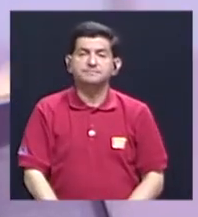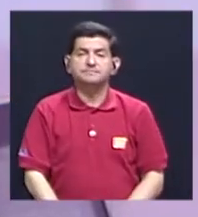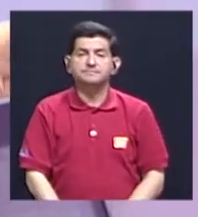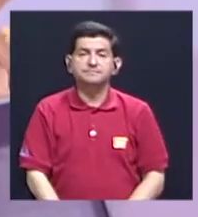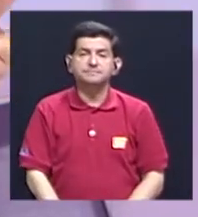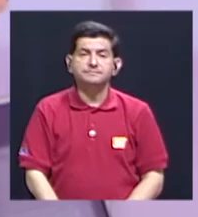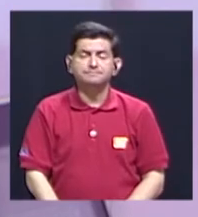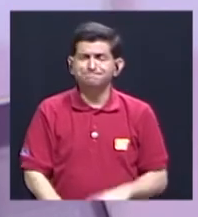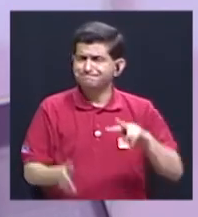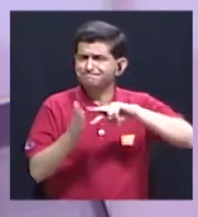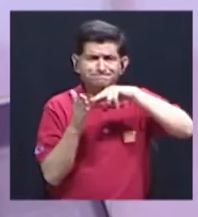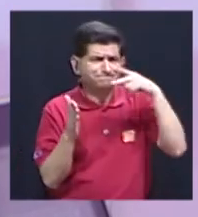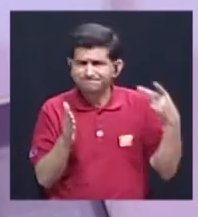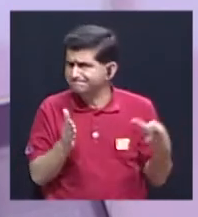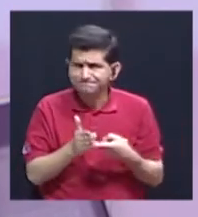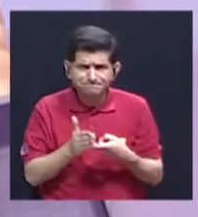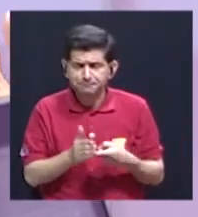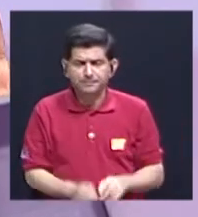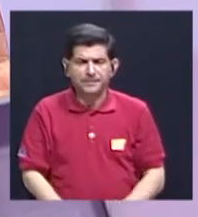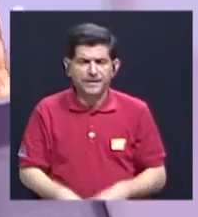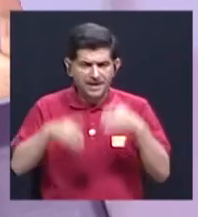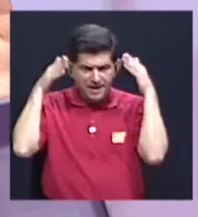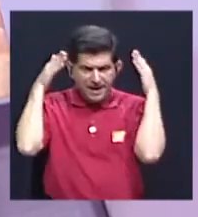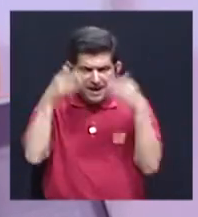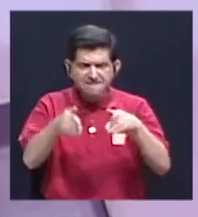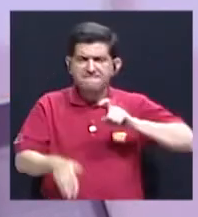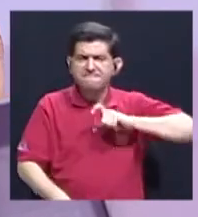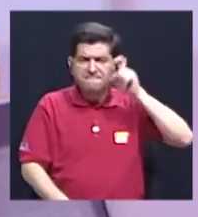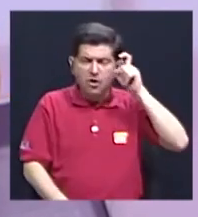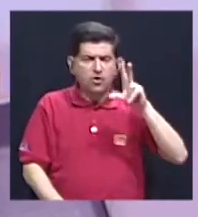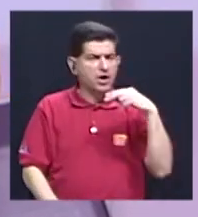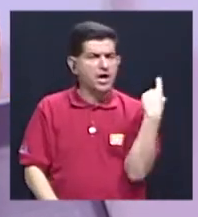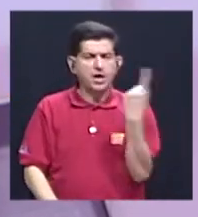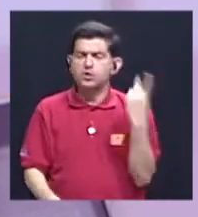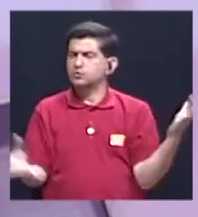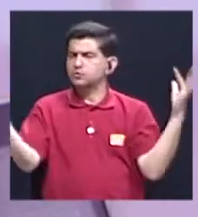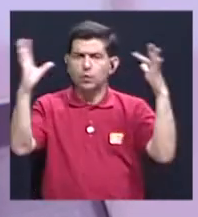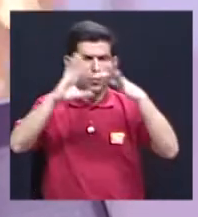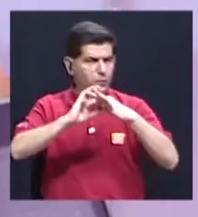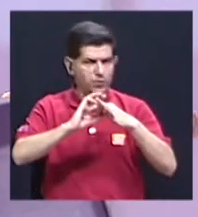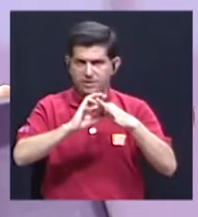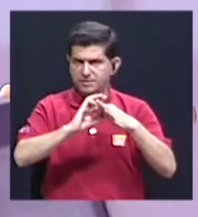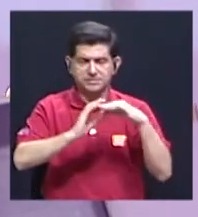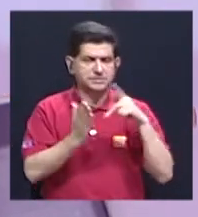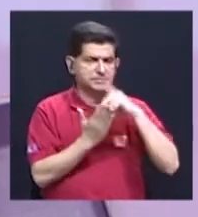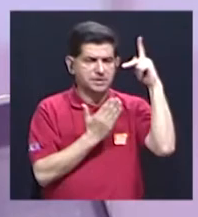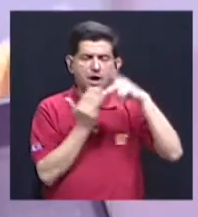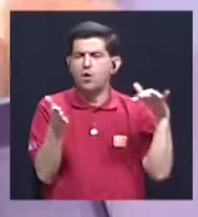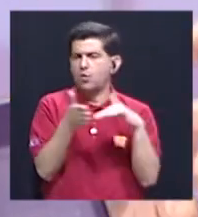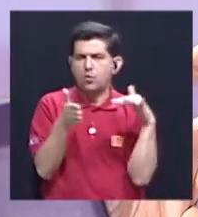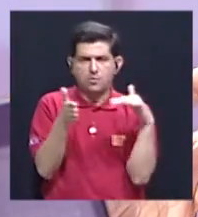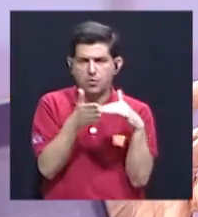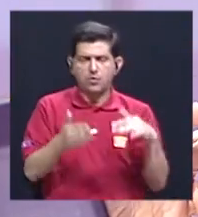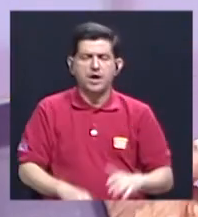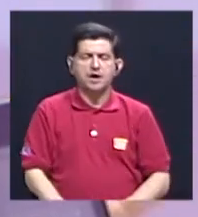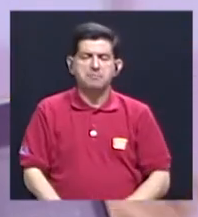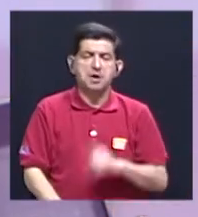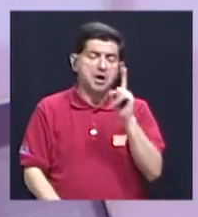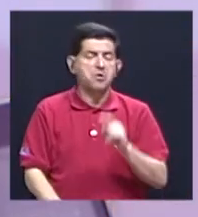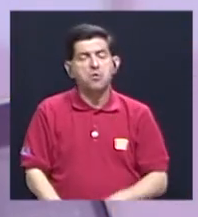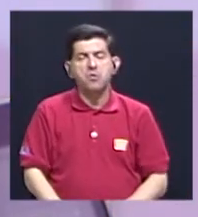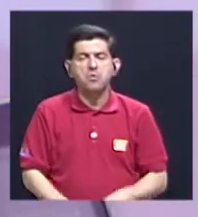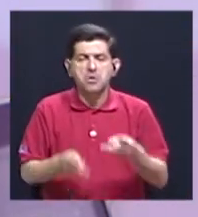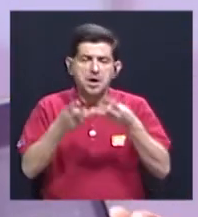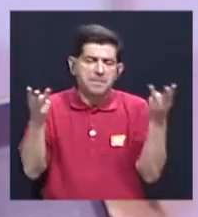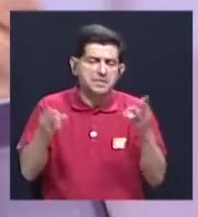supone que el enfoque de género no solo se asocia con un programa de estudios, con una asignatura, con